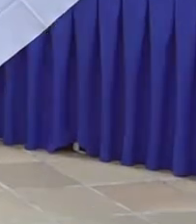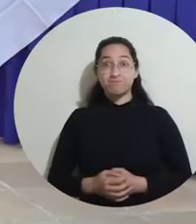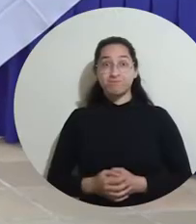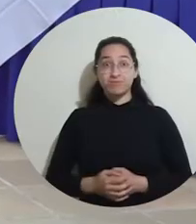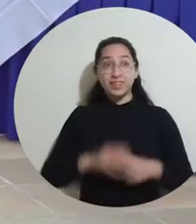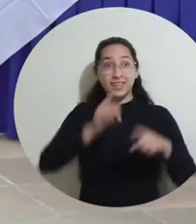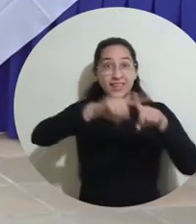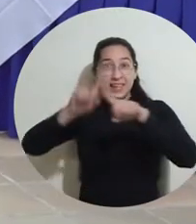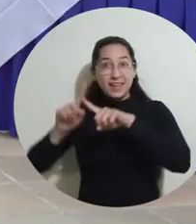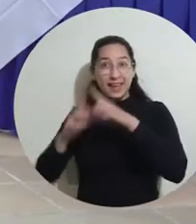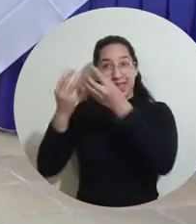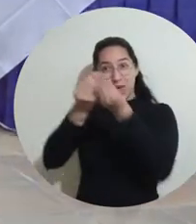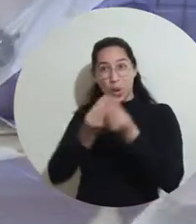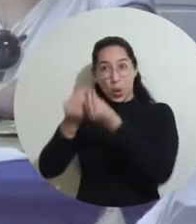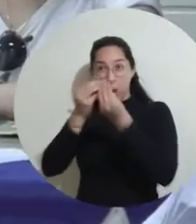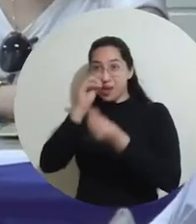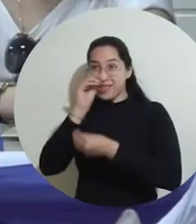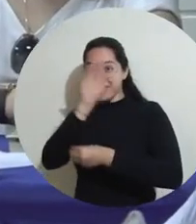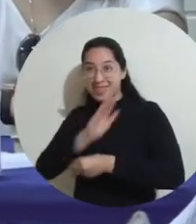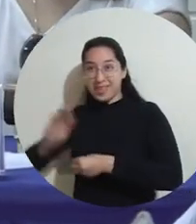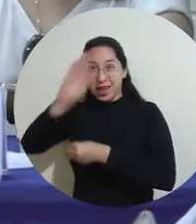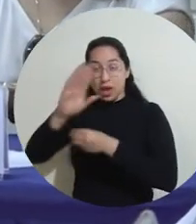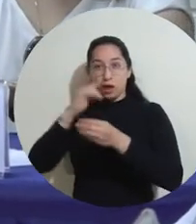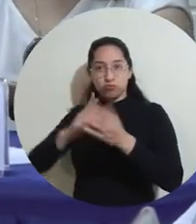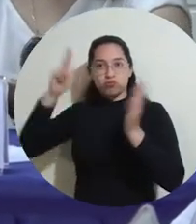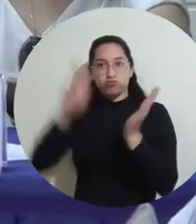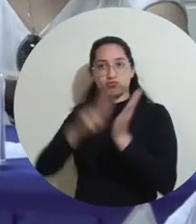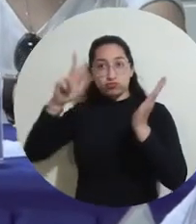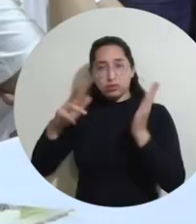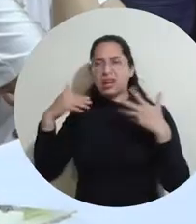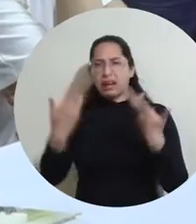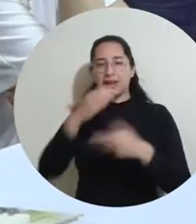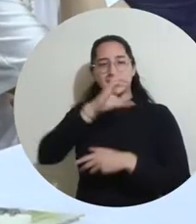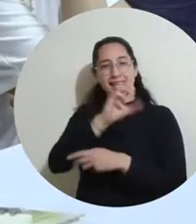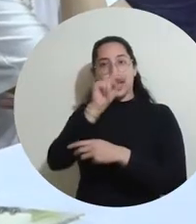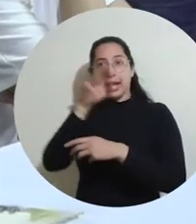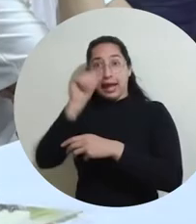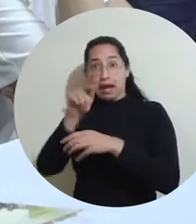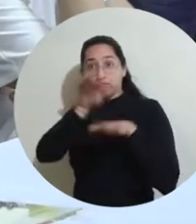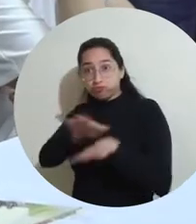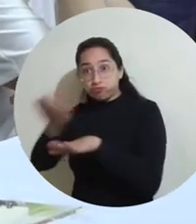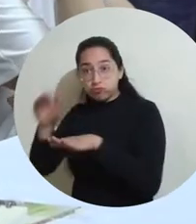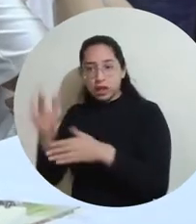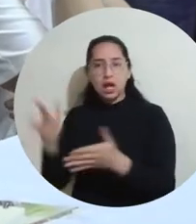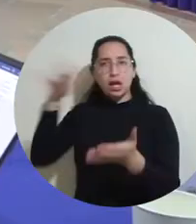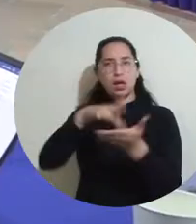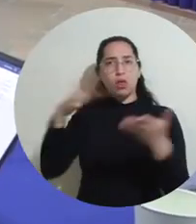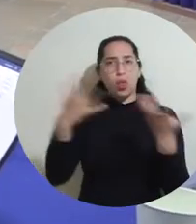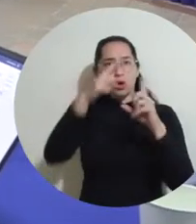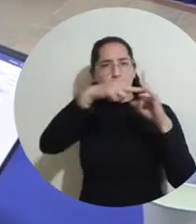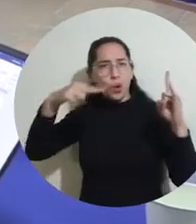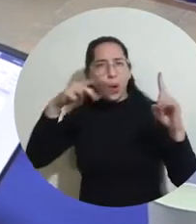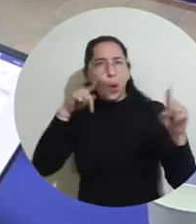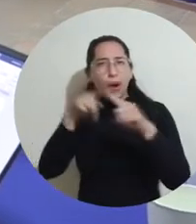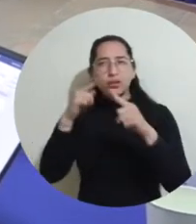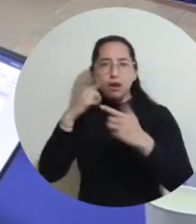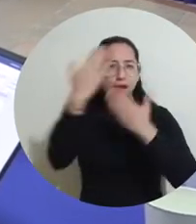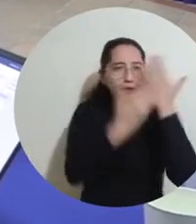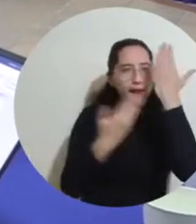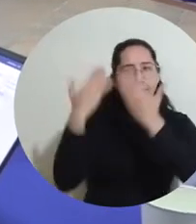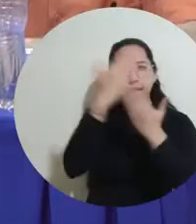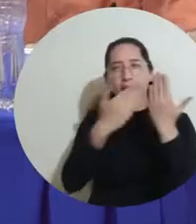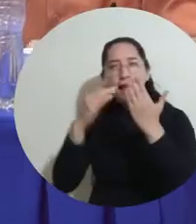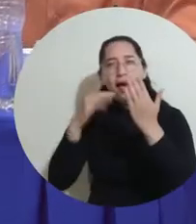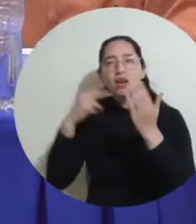Delegados del Consejo Nacional de Acreditación, CNA, estuvieron en la Universidad del Magdalena realizando la verificación de condiciones